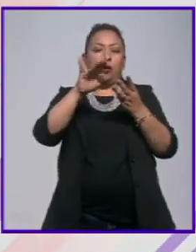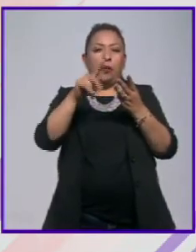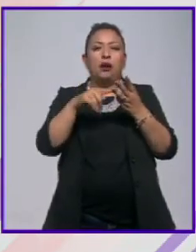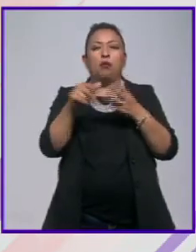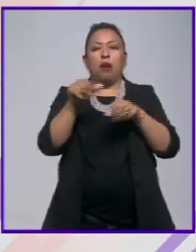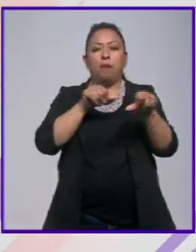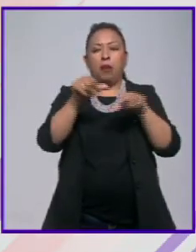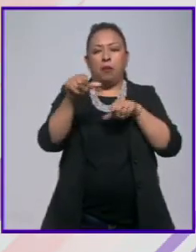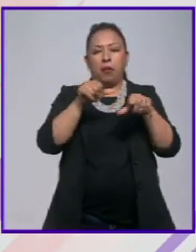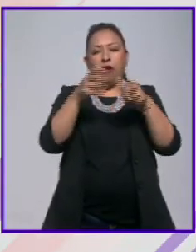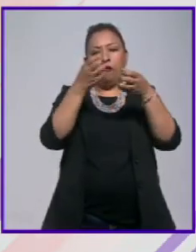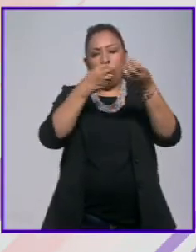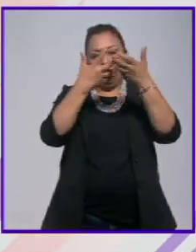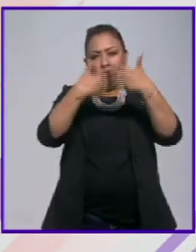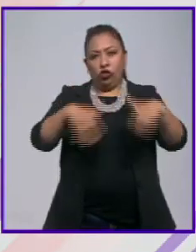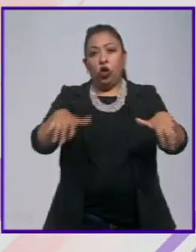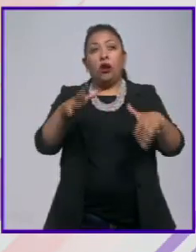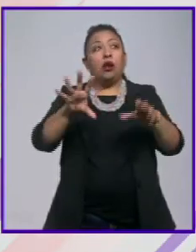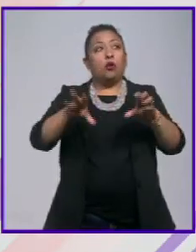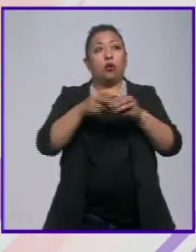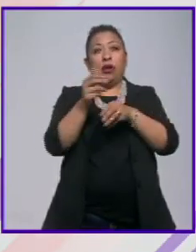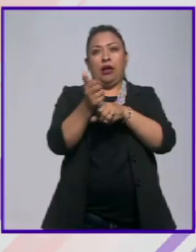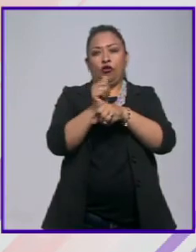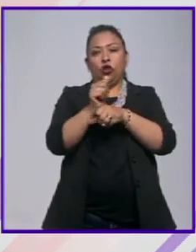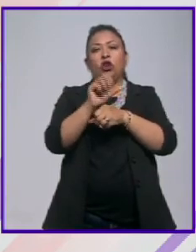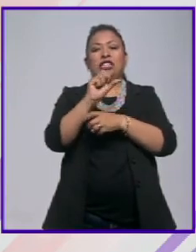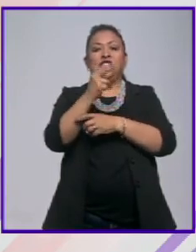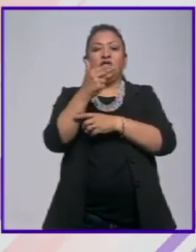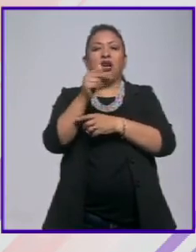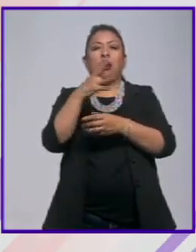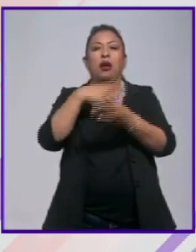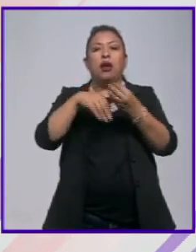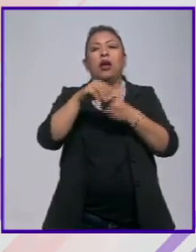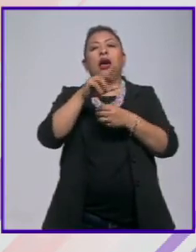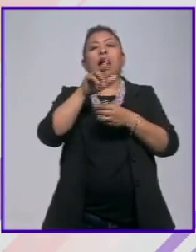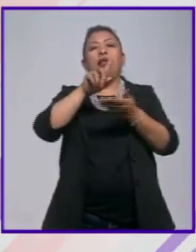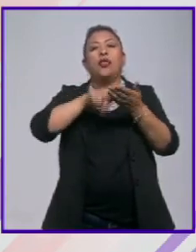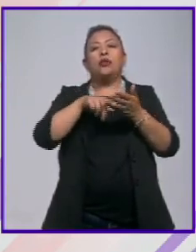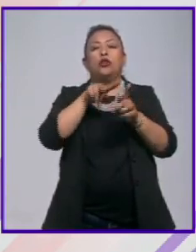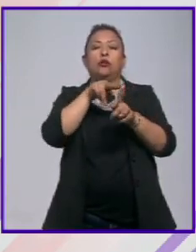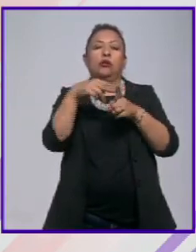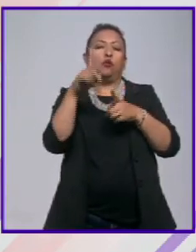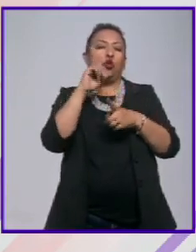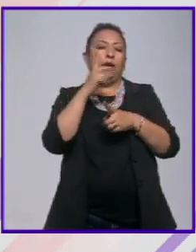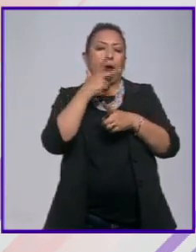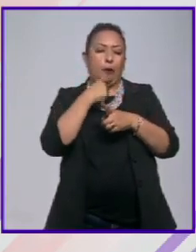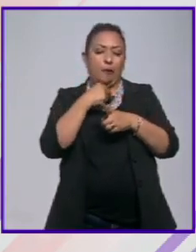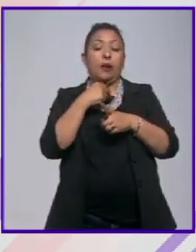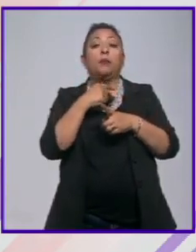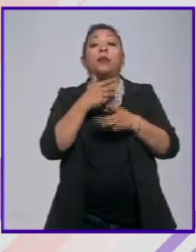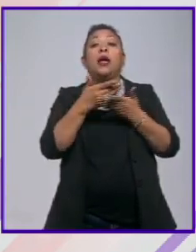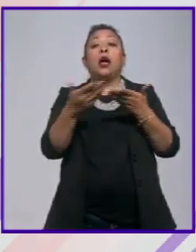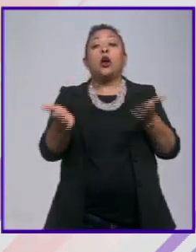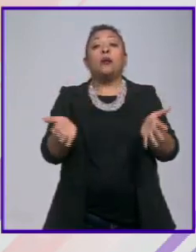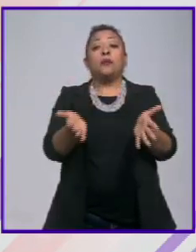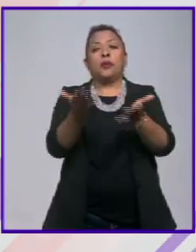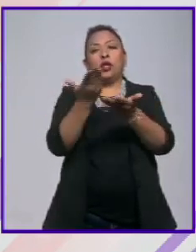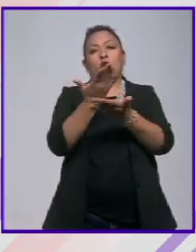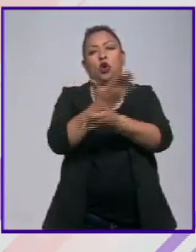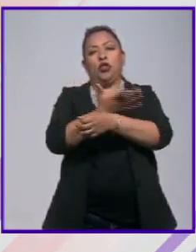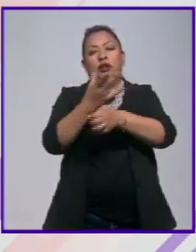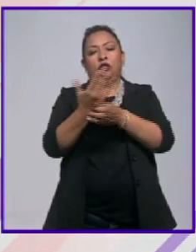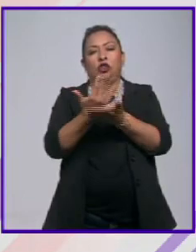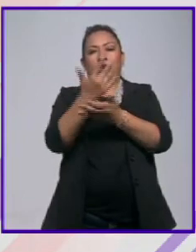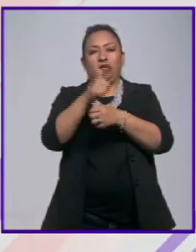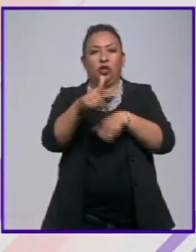constituyen el elenco de Shanghai obra que forma parte del ciclo perspectiva de género que este año impulsa la coordinación nacional